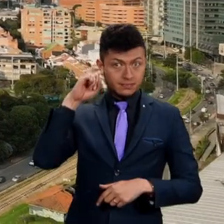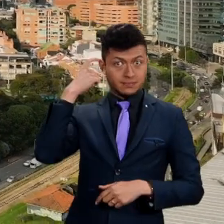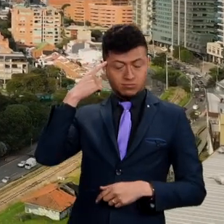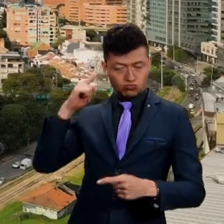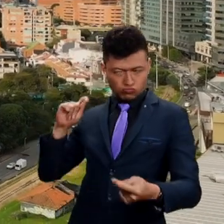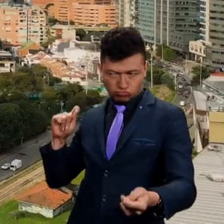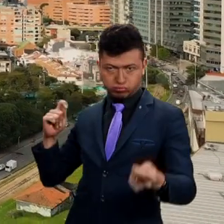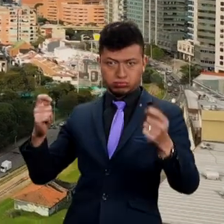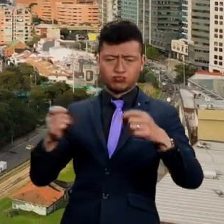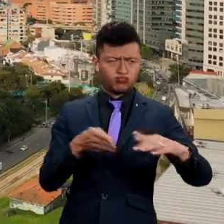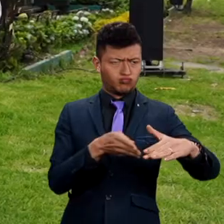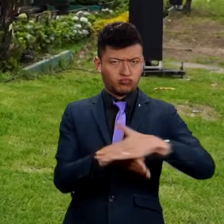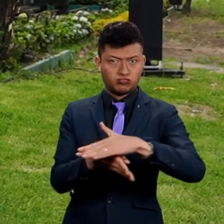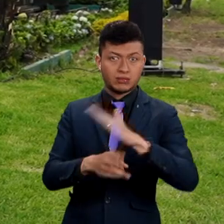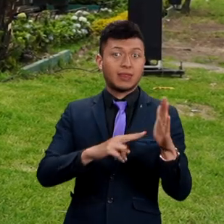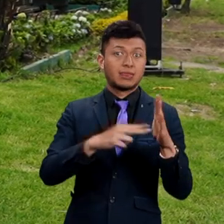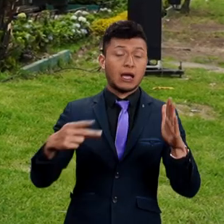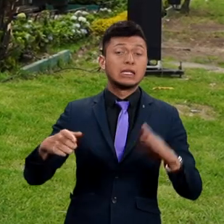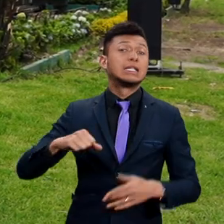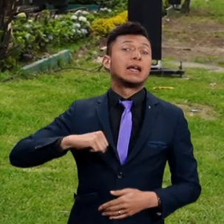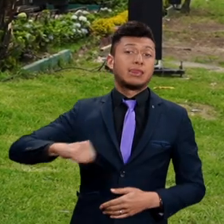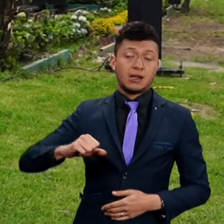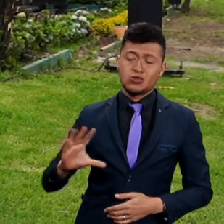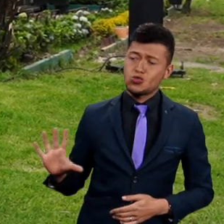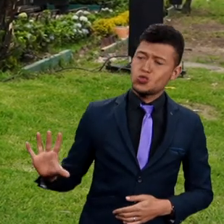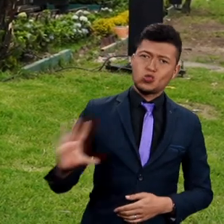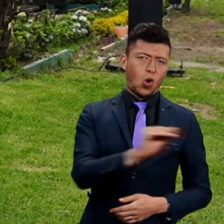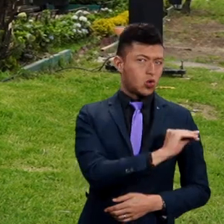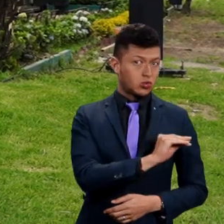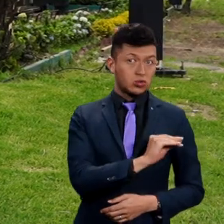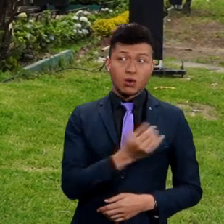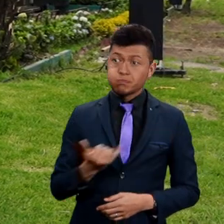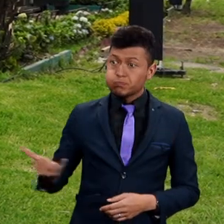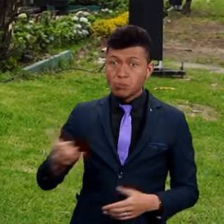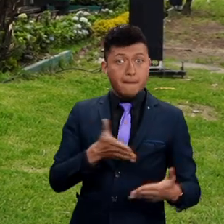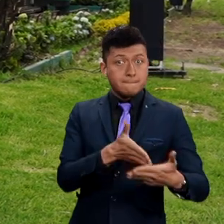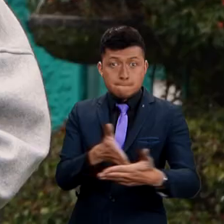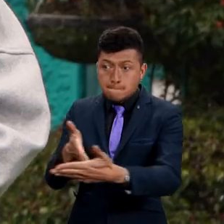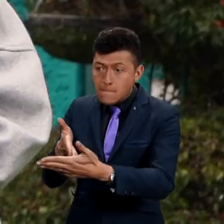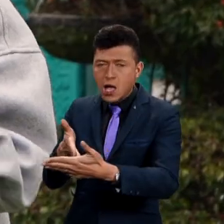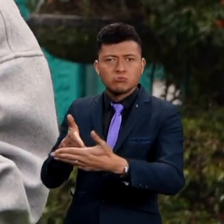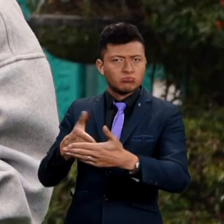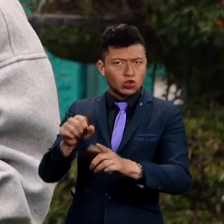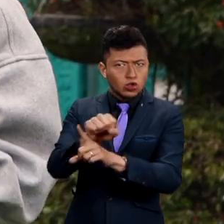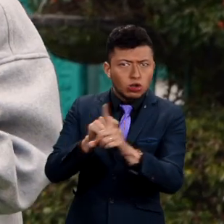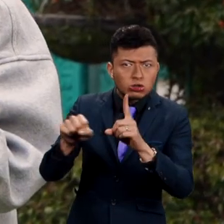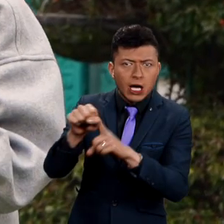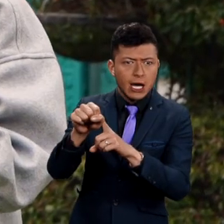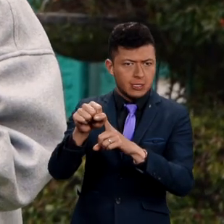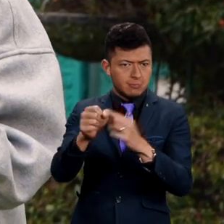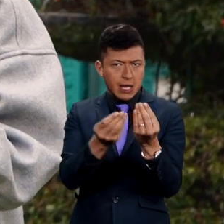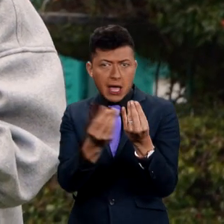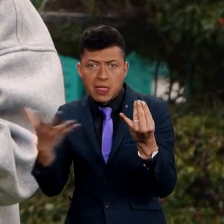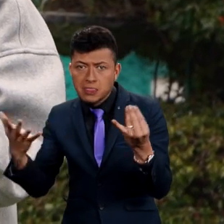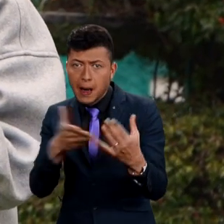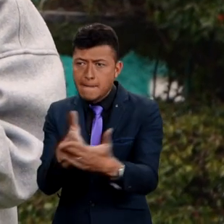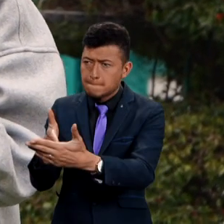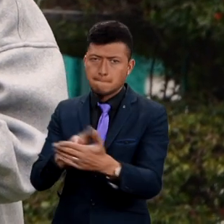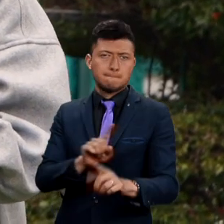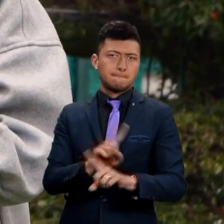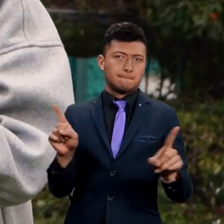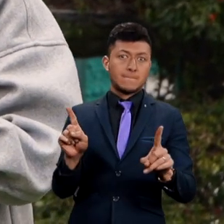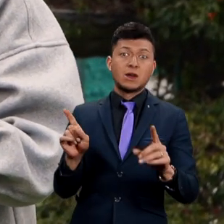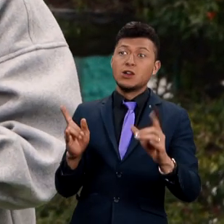En este gobierno del cambio, el acceso a las TIC es un derecho de todas y todos, sin ningún tipo de barrera física, social o